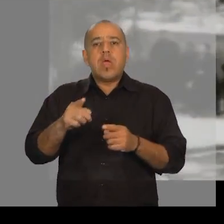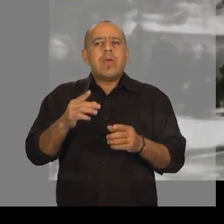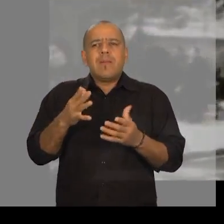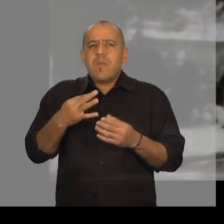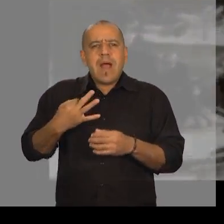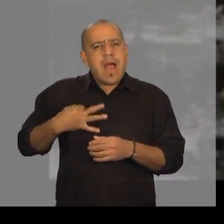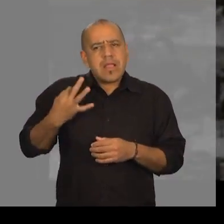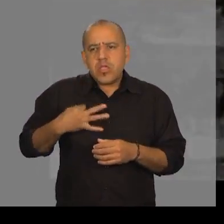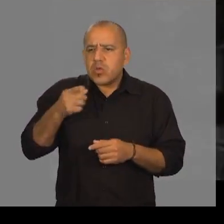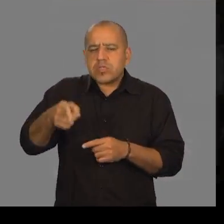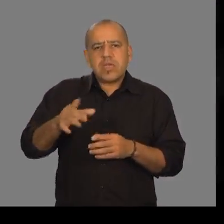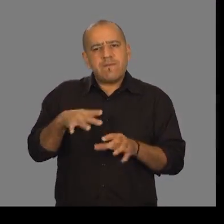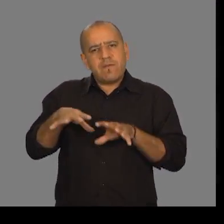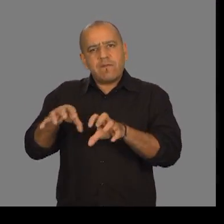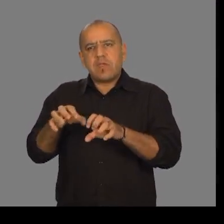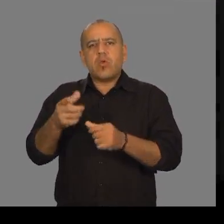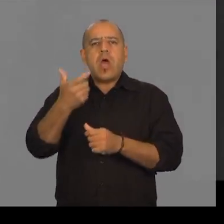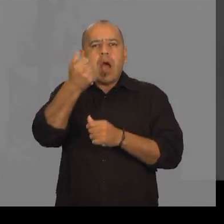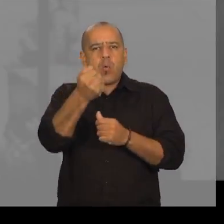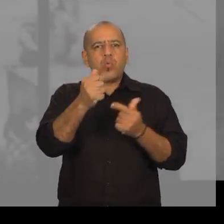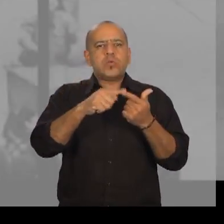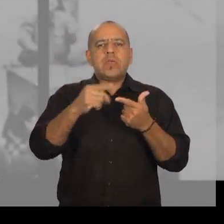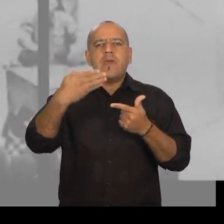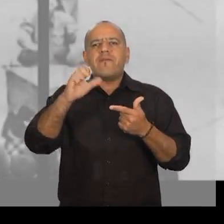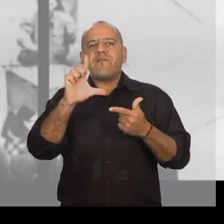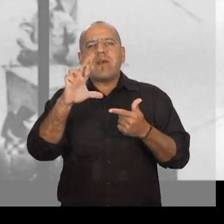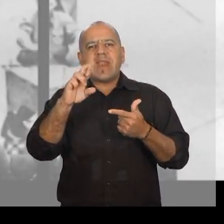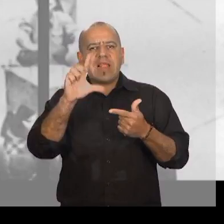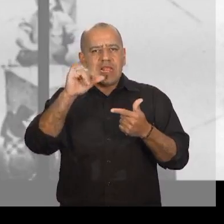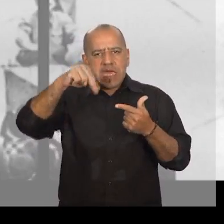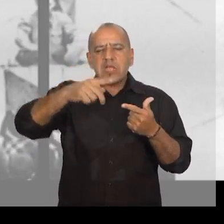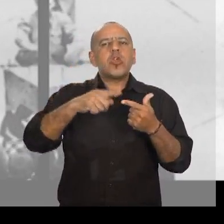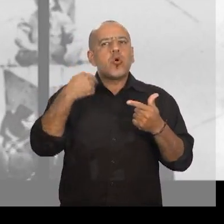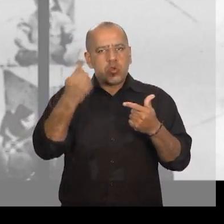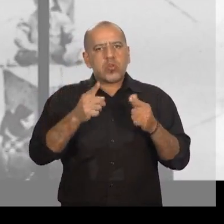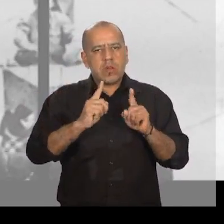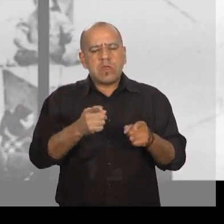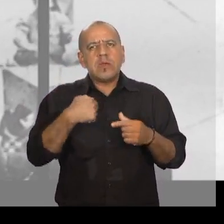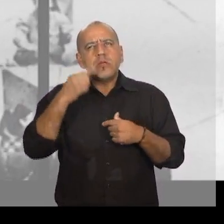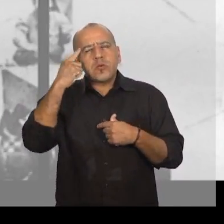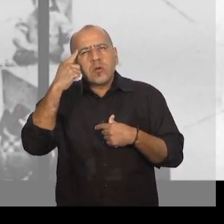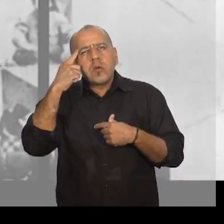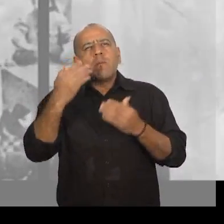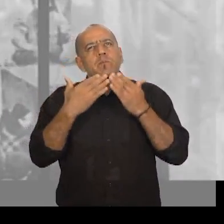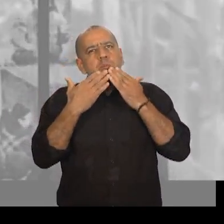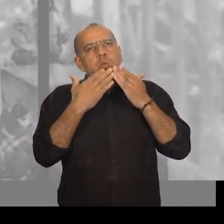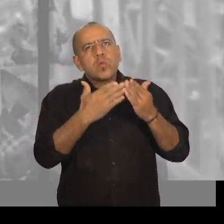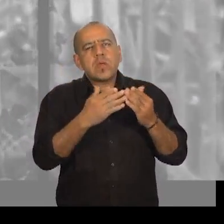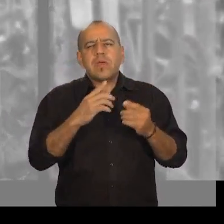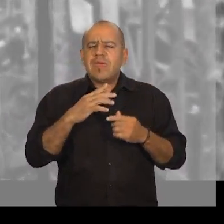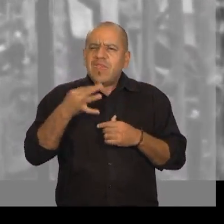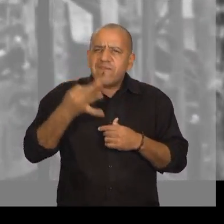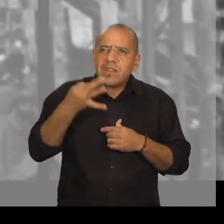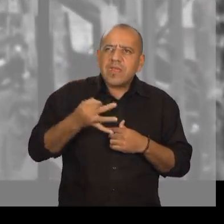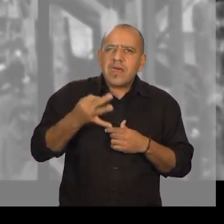terrible en los campos de concentración como Auchin, Berlín y otros. Continuamente me preguntaba si